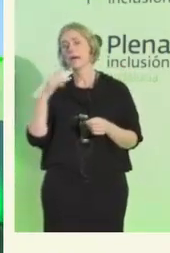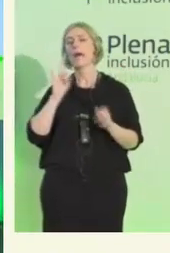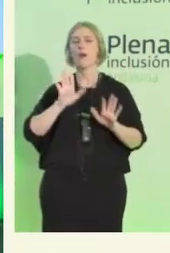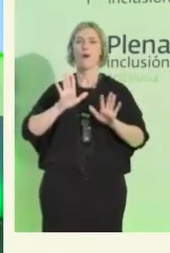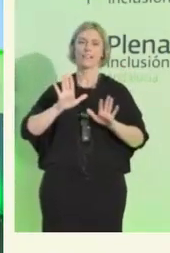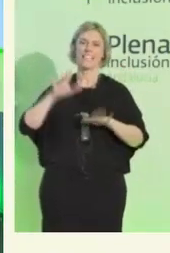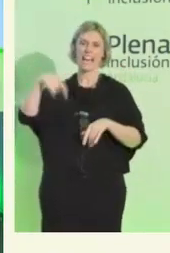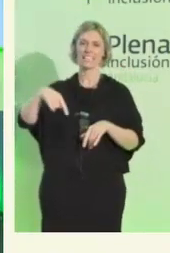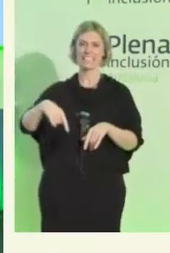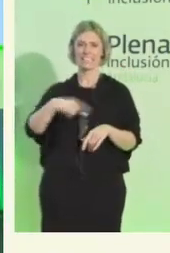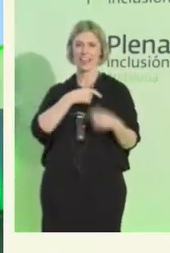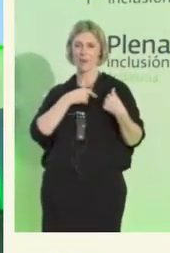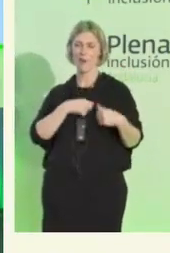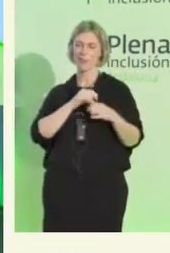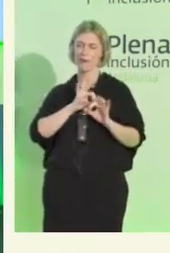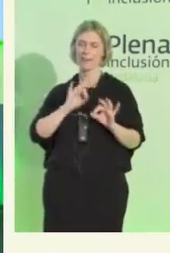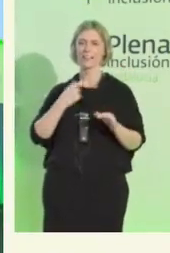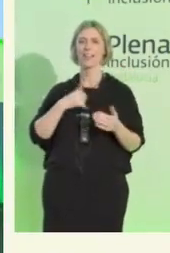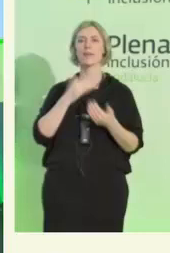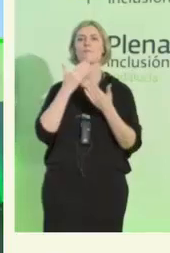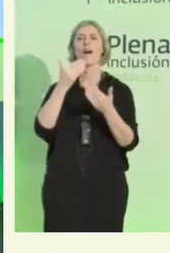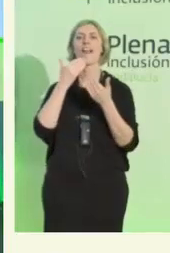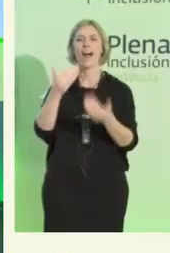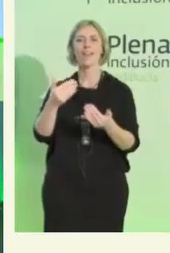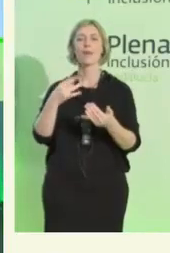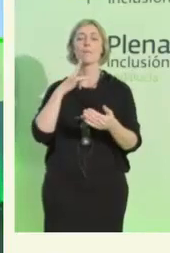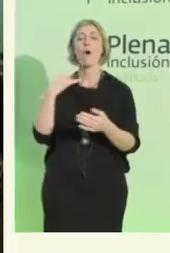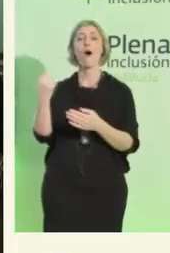gracias por todo el apoyo y las traducciones.